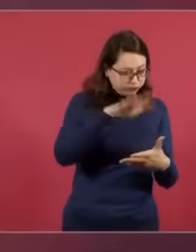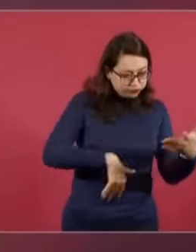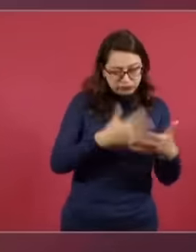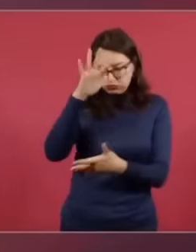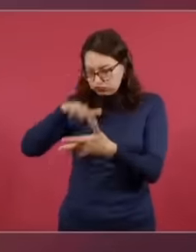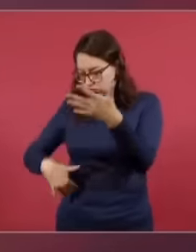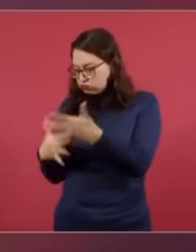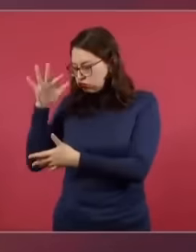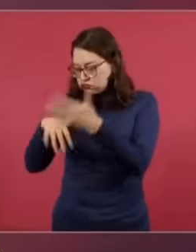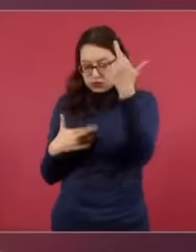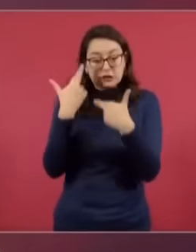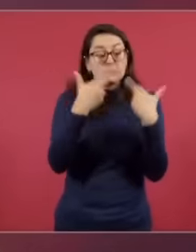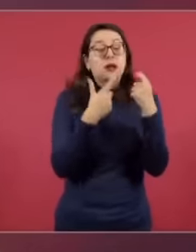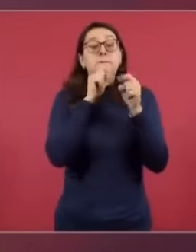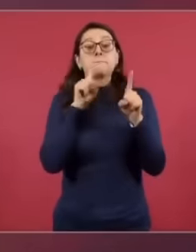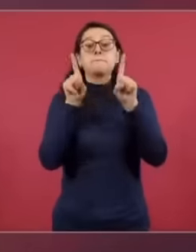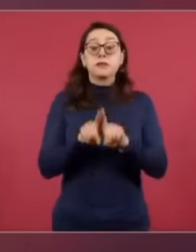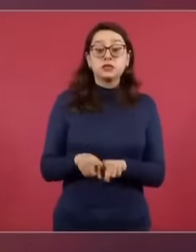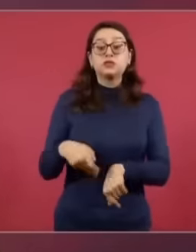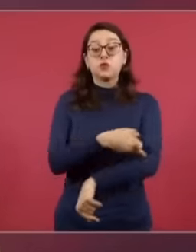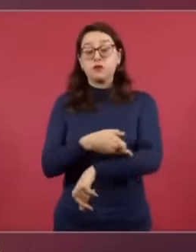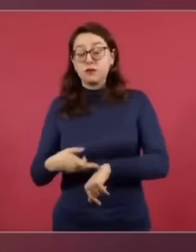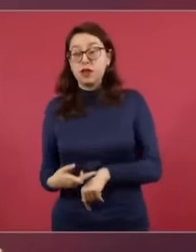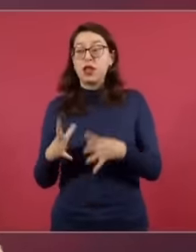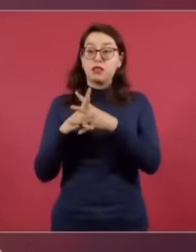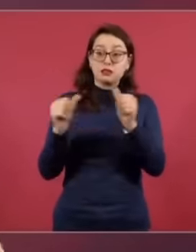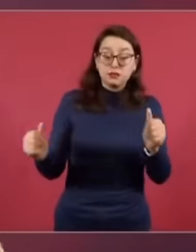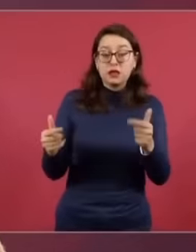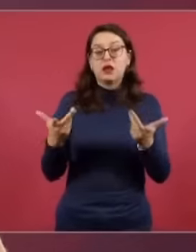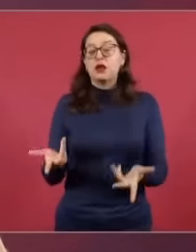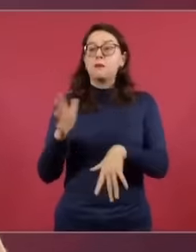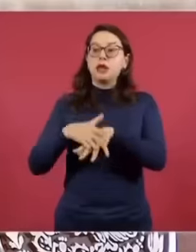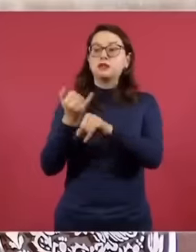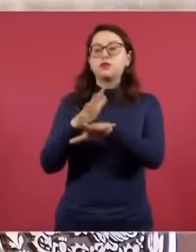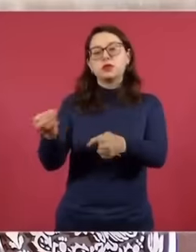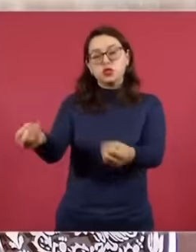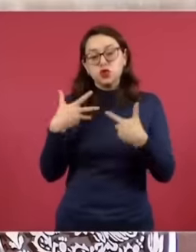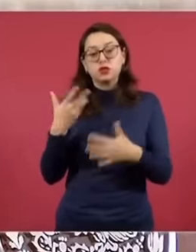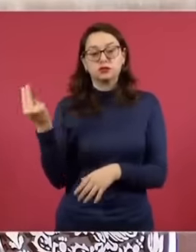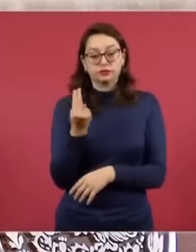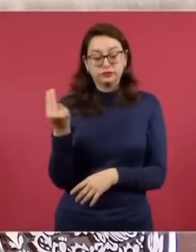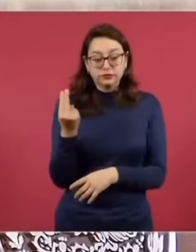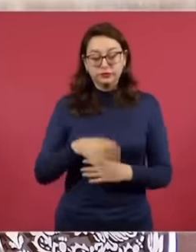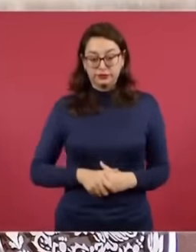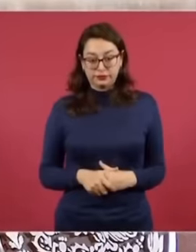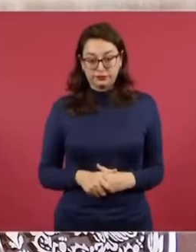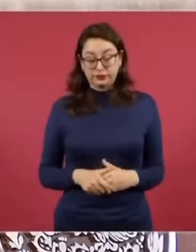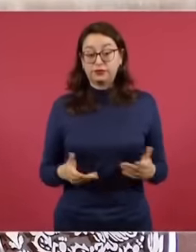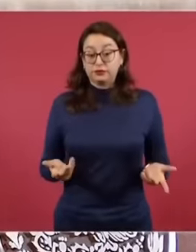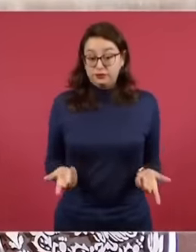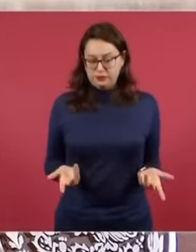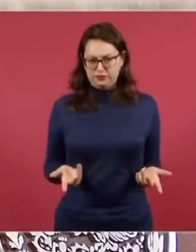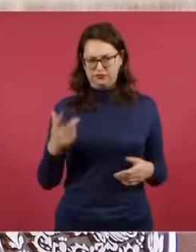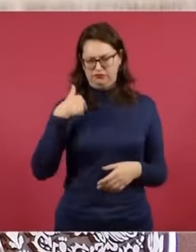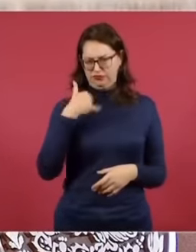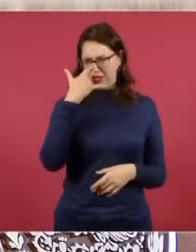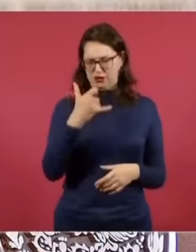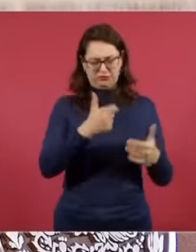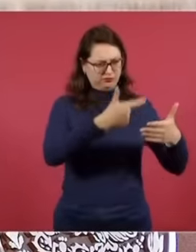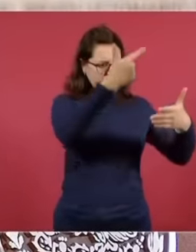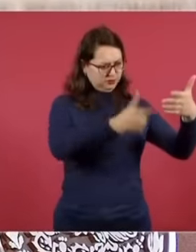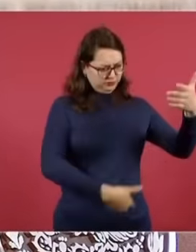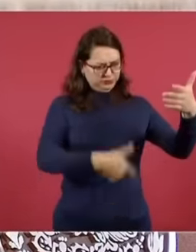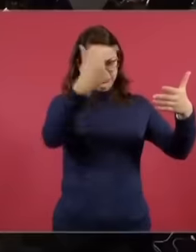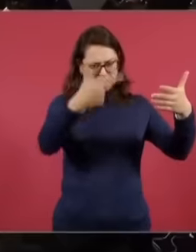cuyos familiares o personas queridas están desaparecidas, nos aporten más información. ¿Por qué? Porque cuando vemos la base de datos, el